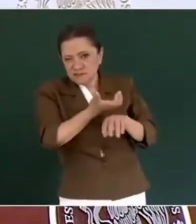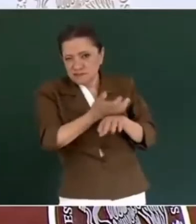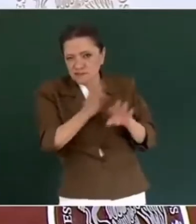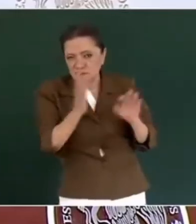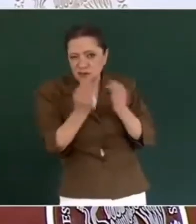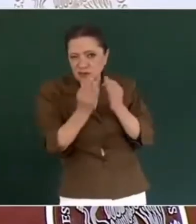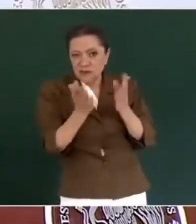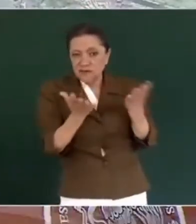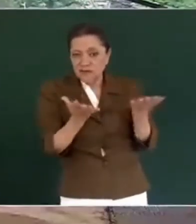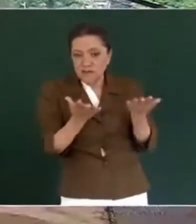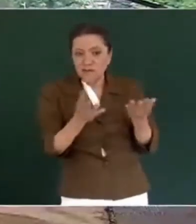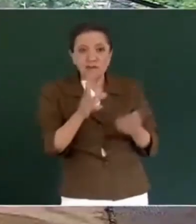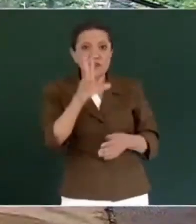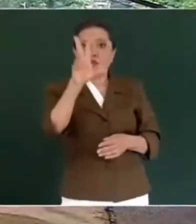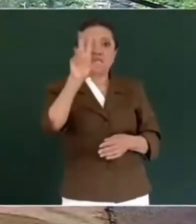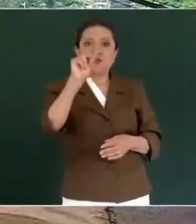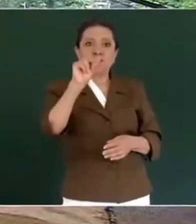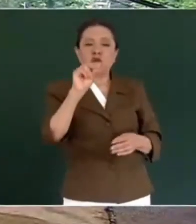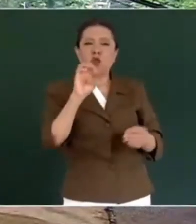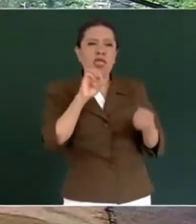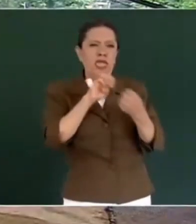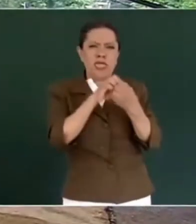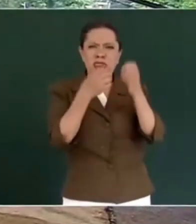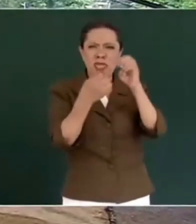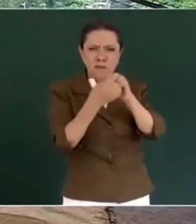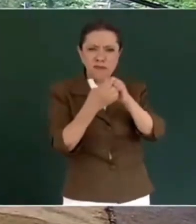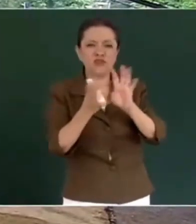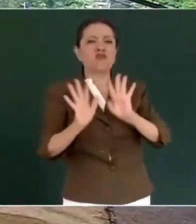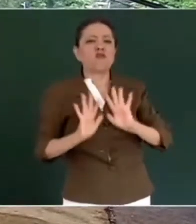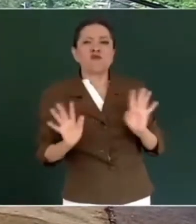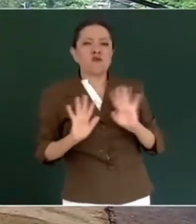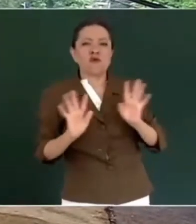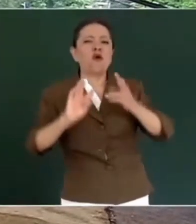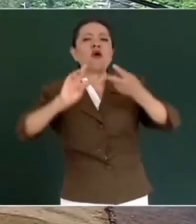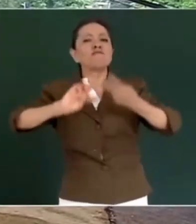que no son nuestros enemigos, son nuestros adversarios.